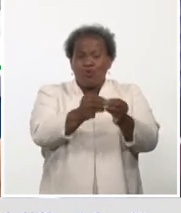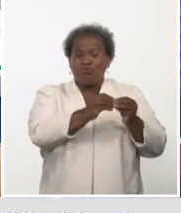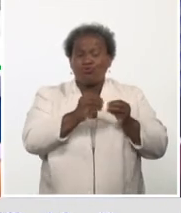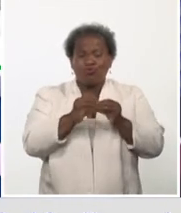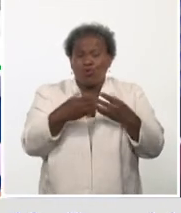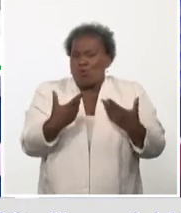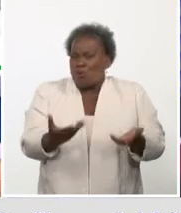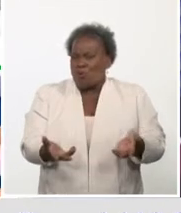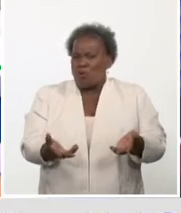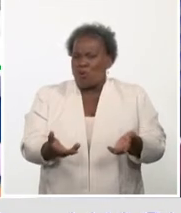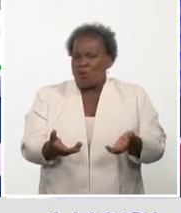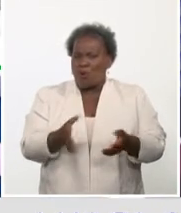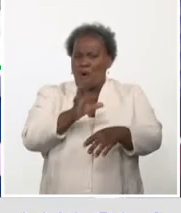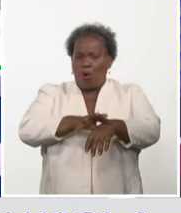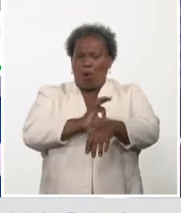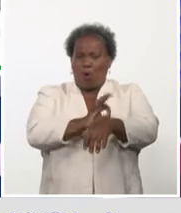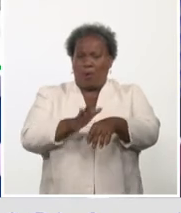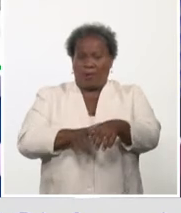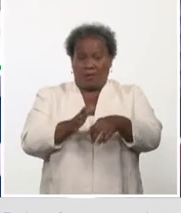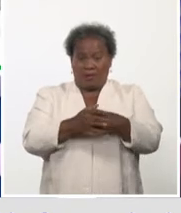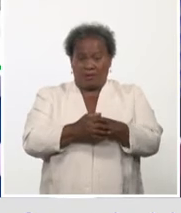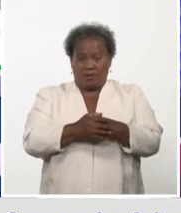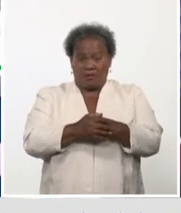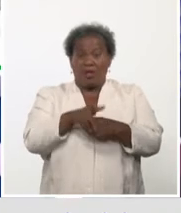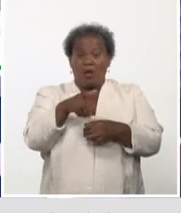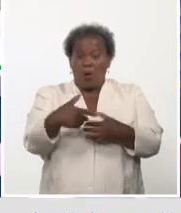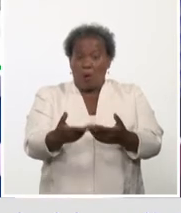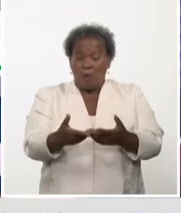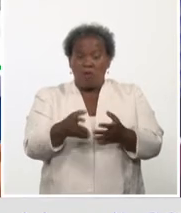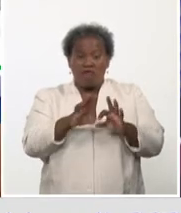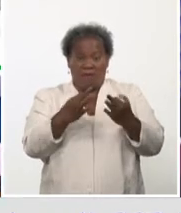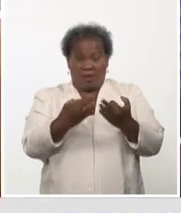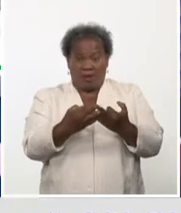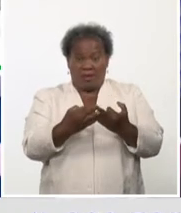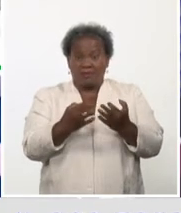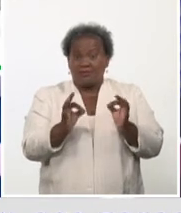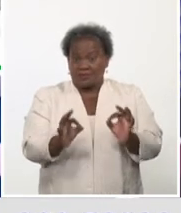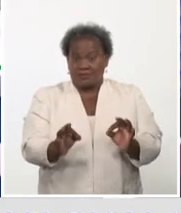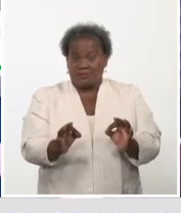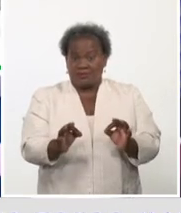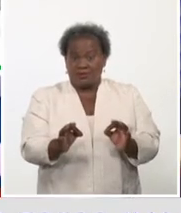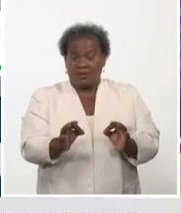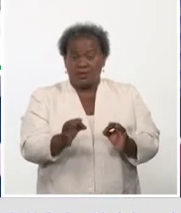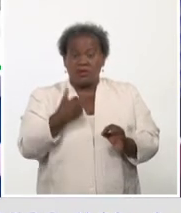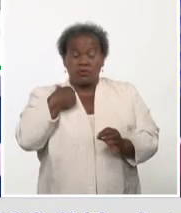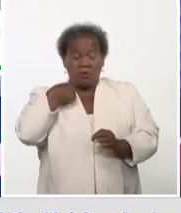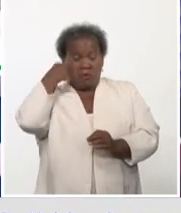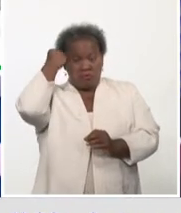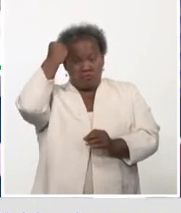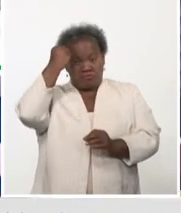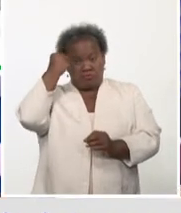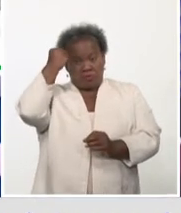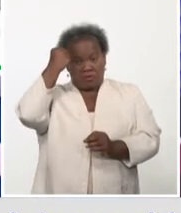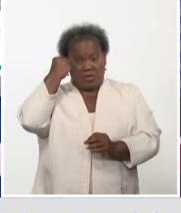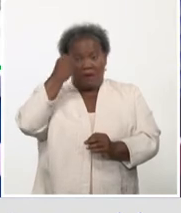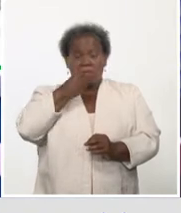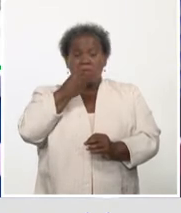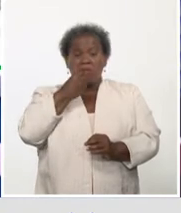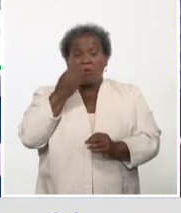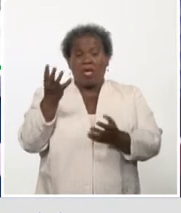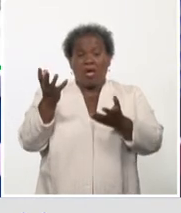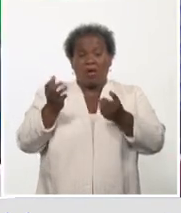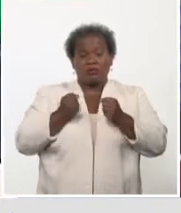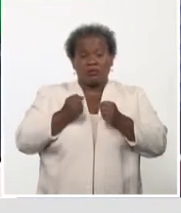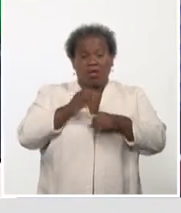ocurre casi siempre a través del contacto familiar. ¿Es así? ¿Puedo pensar que puede adquirir la enfermedad en el hospital?